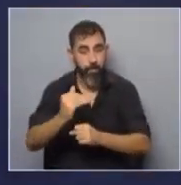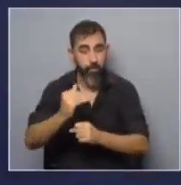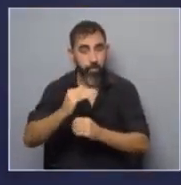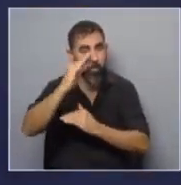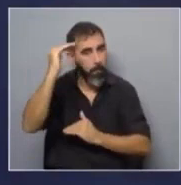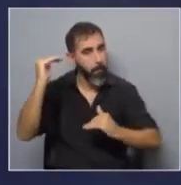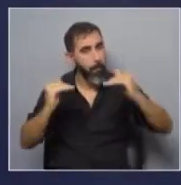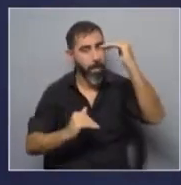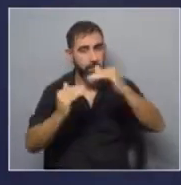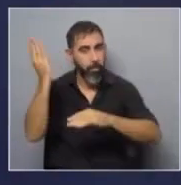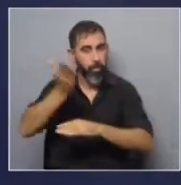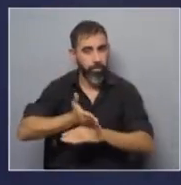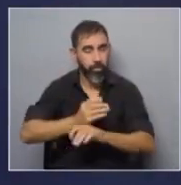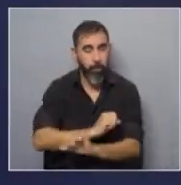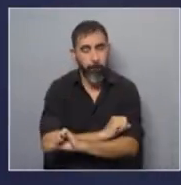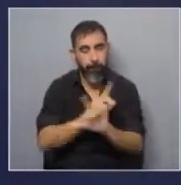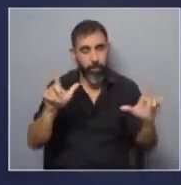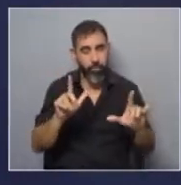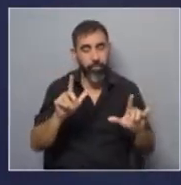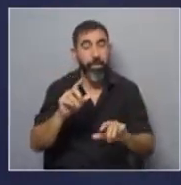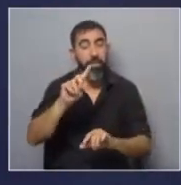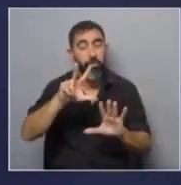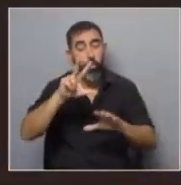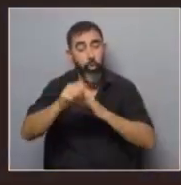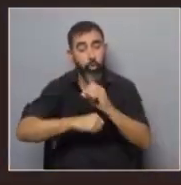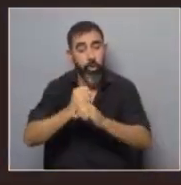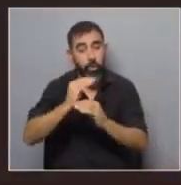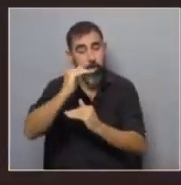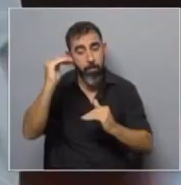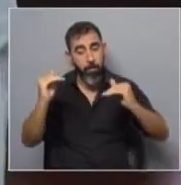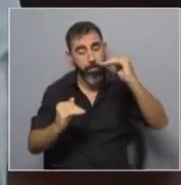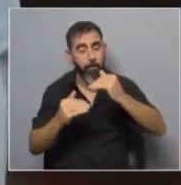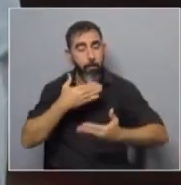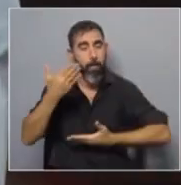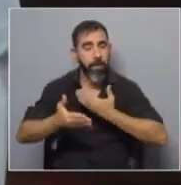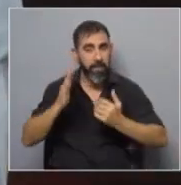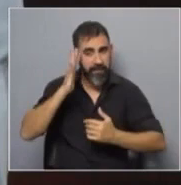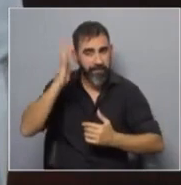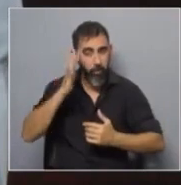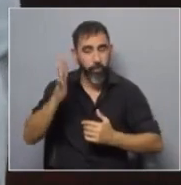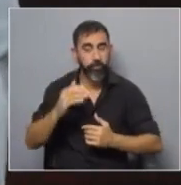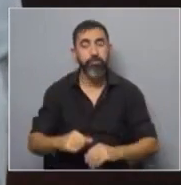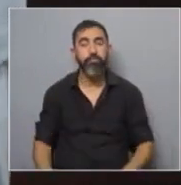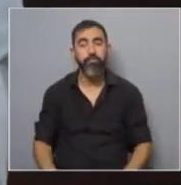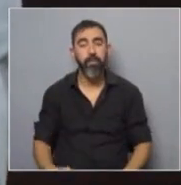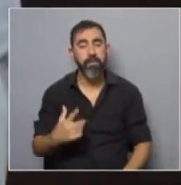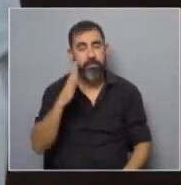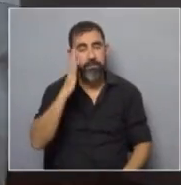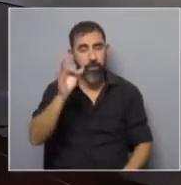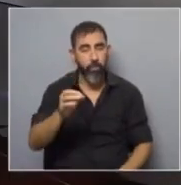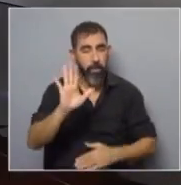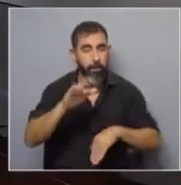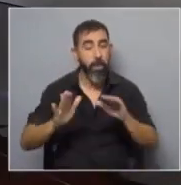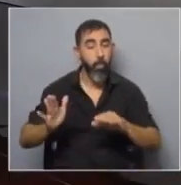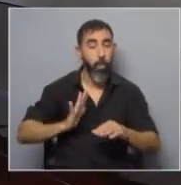rankearon más arriba. Cuanto más cerca de los 18, mayores puntajes de malestar psicológico. La última cortita. ¿Se nota mucho más en mujeres que en